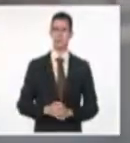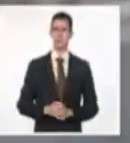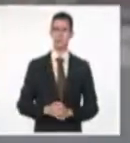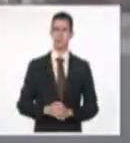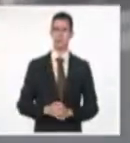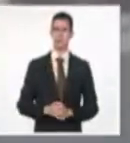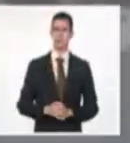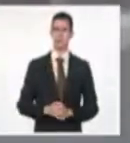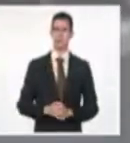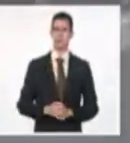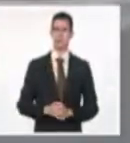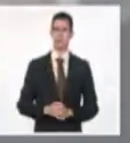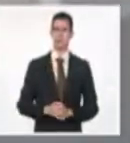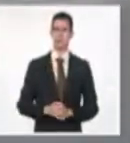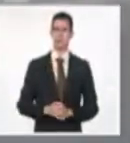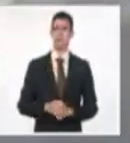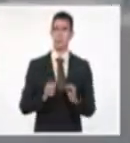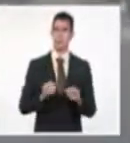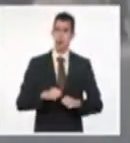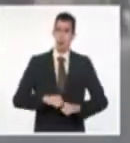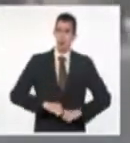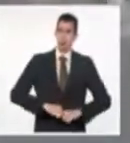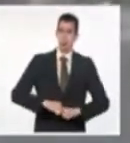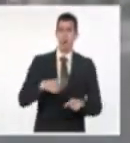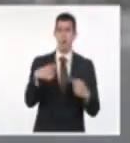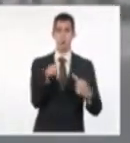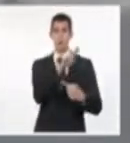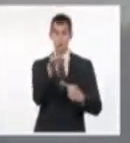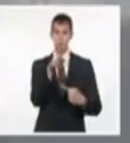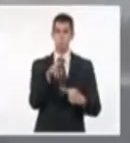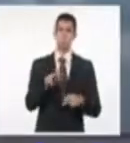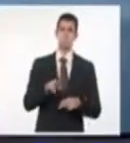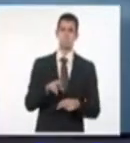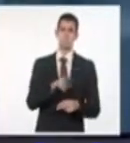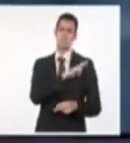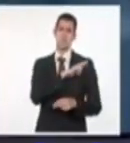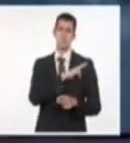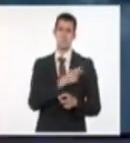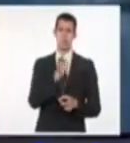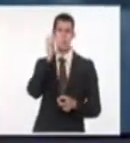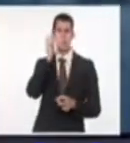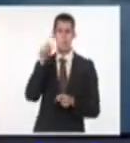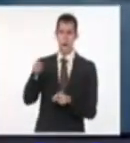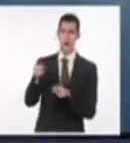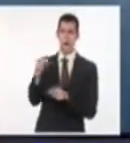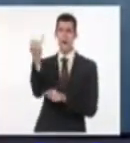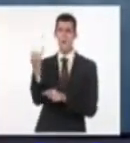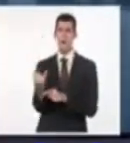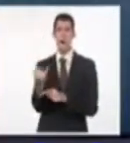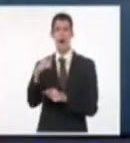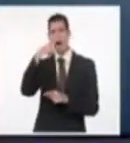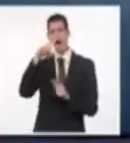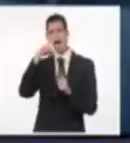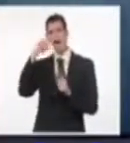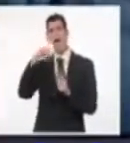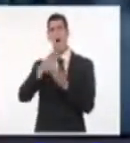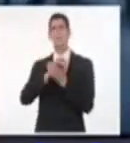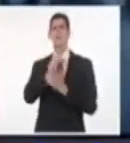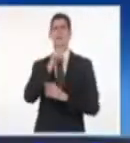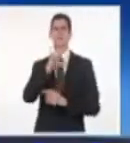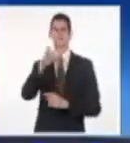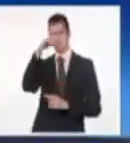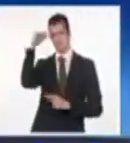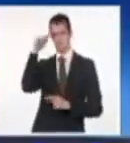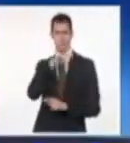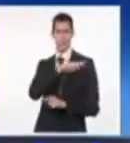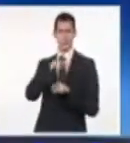la interpretación de la realidad. Ana Meli Ramos, desde México. Ustedes podrán preguntarse si Ana Meli provoca sin parar y si Ana